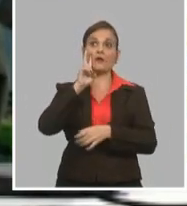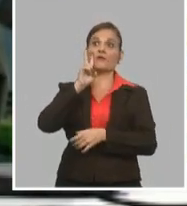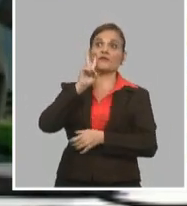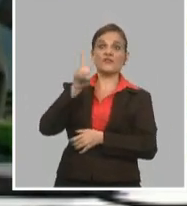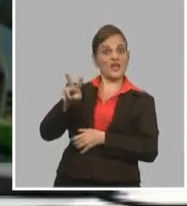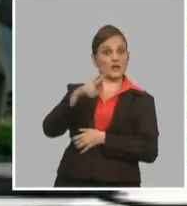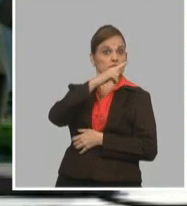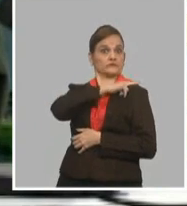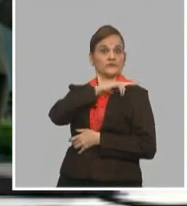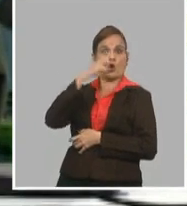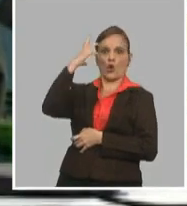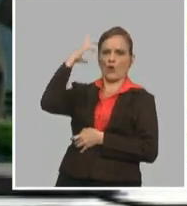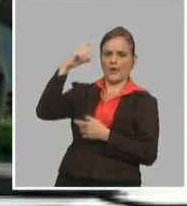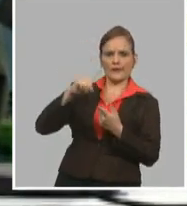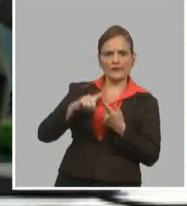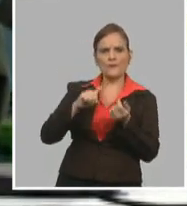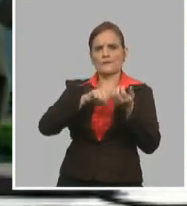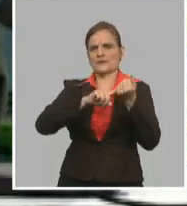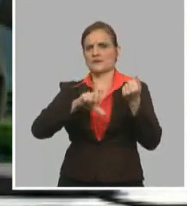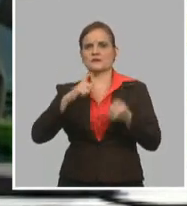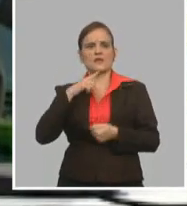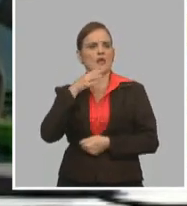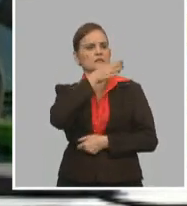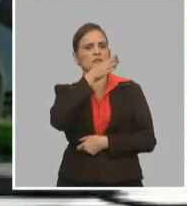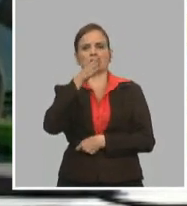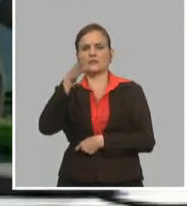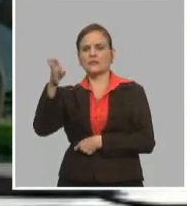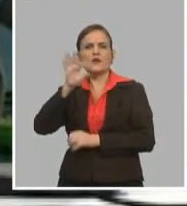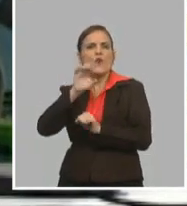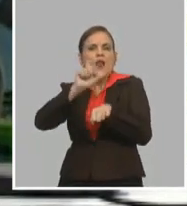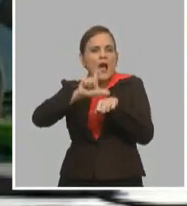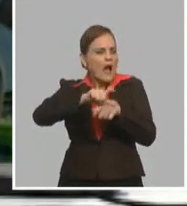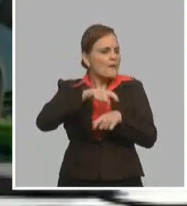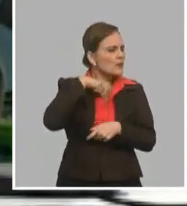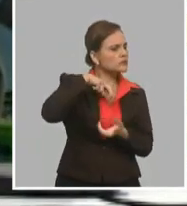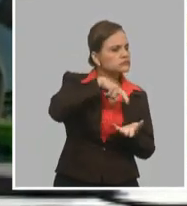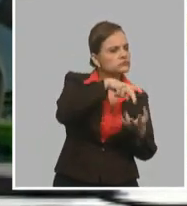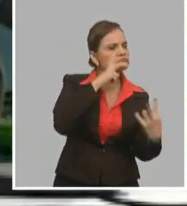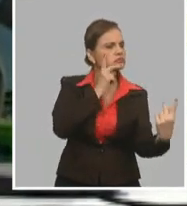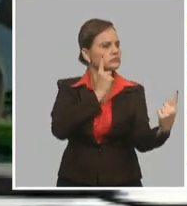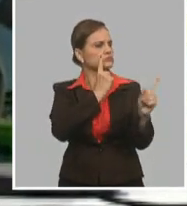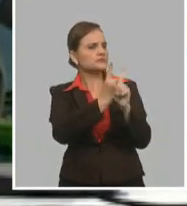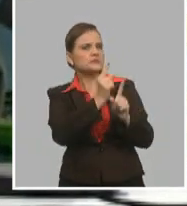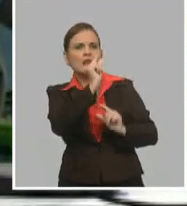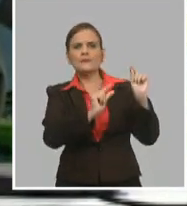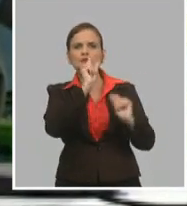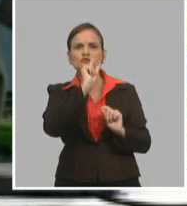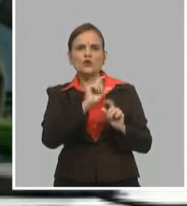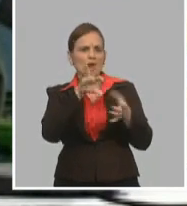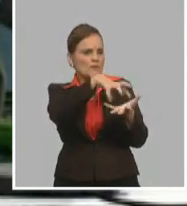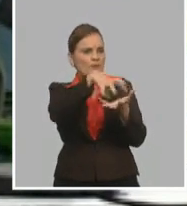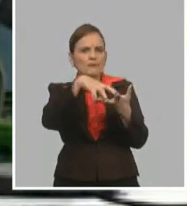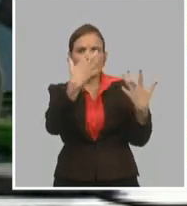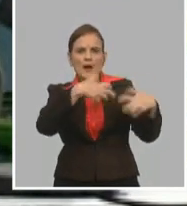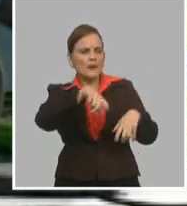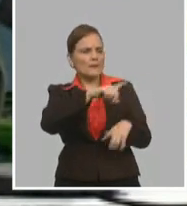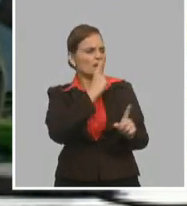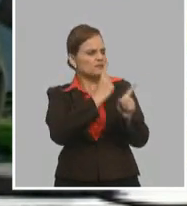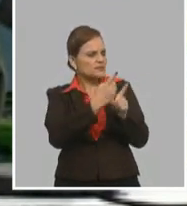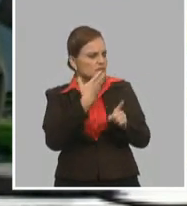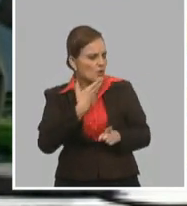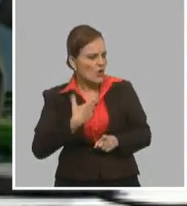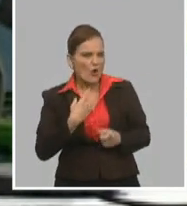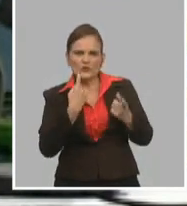gobierno todos los días bajando a los campos, bajando al sur, concretando ahí con nuestras bases productivas, con el productor individual,